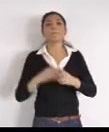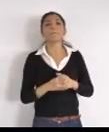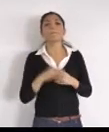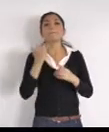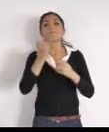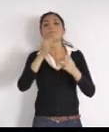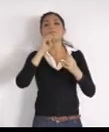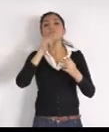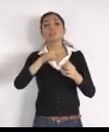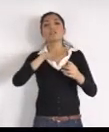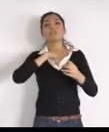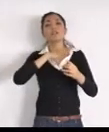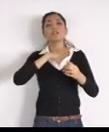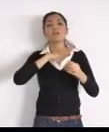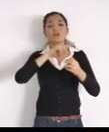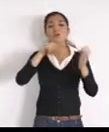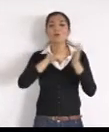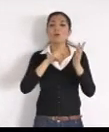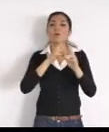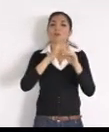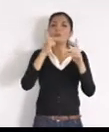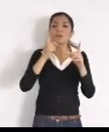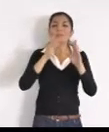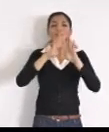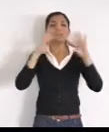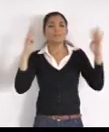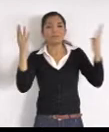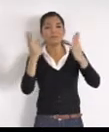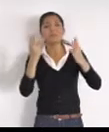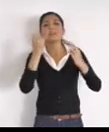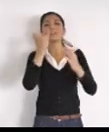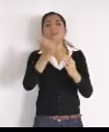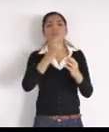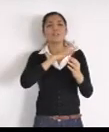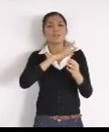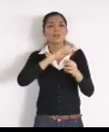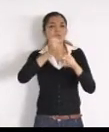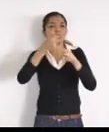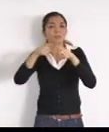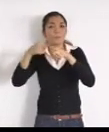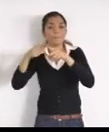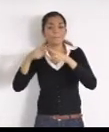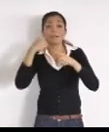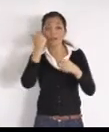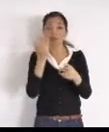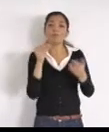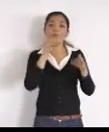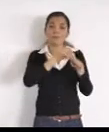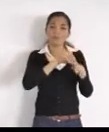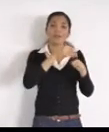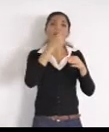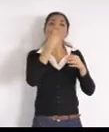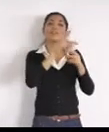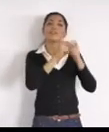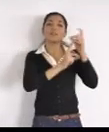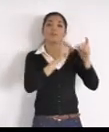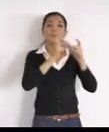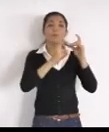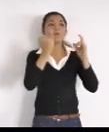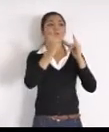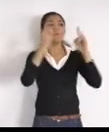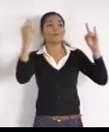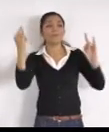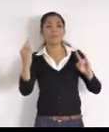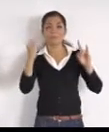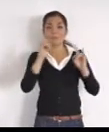de algunos juegos, y porterías, para instalaciones, los parques públicos, también el tema, de las luminarias, es decir,